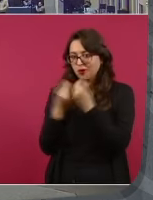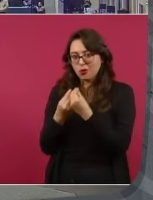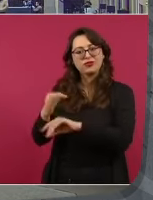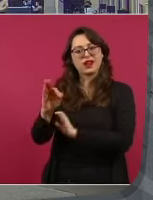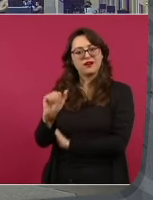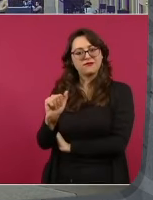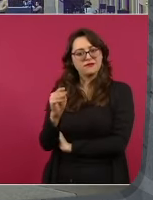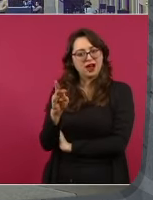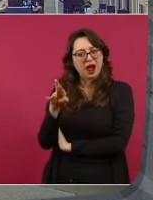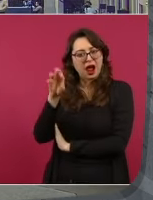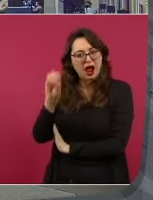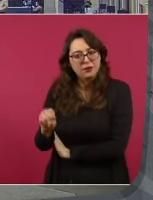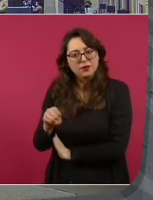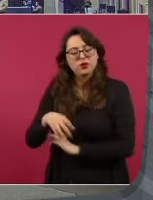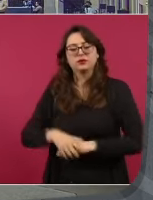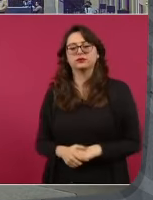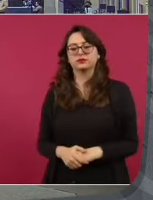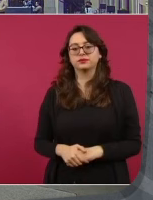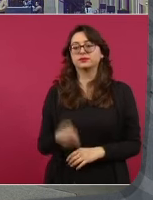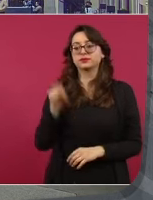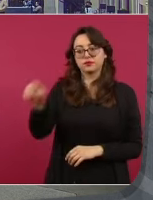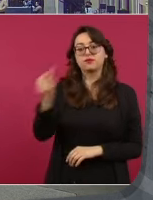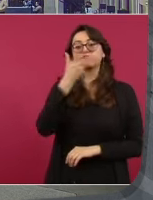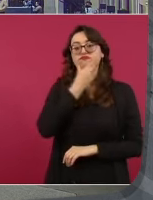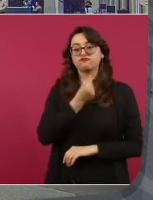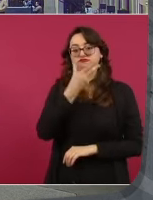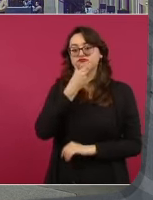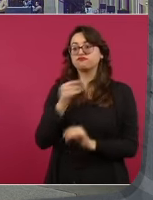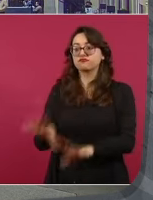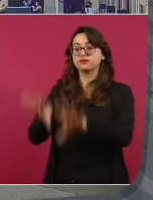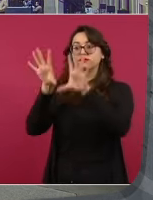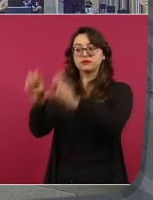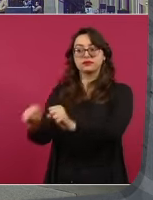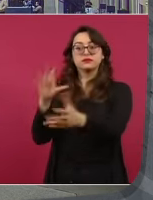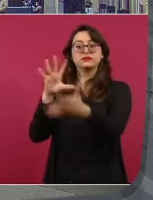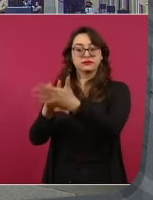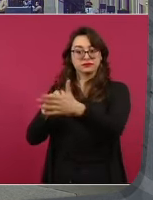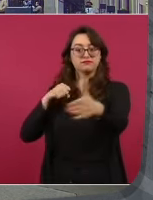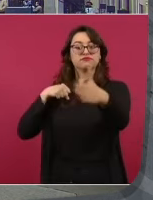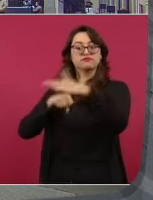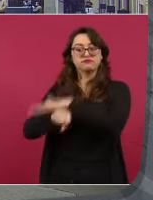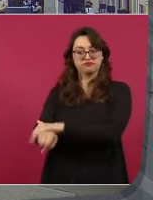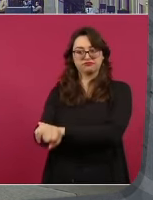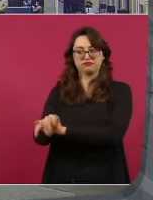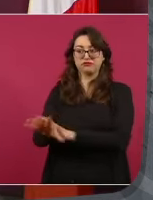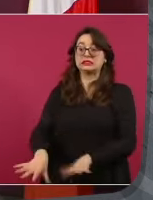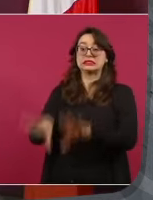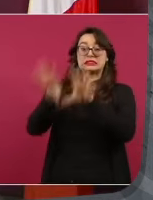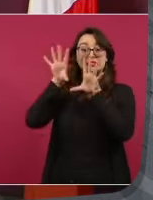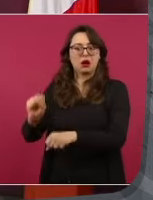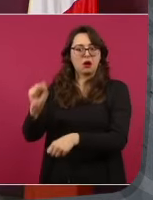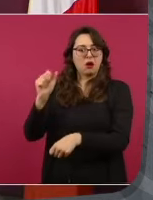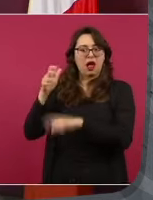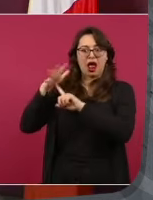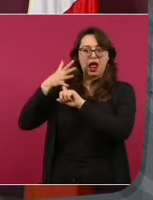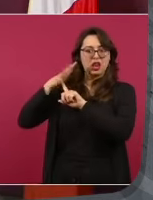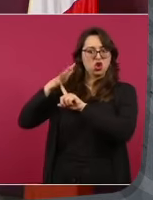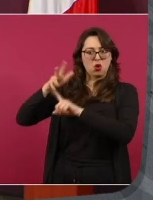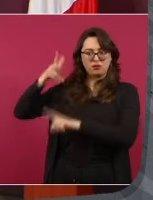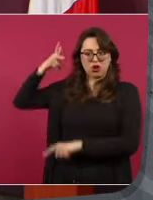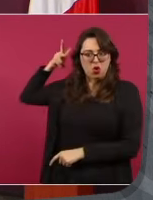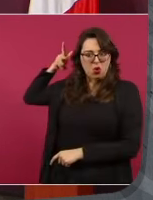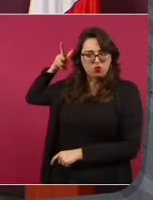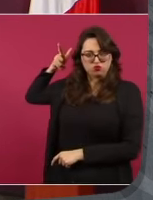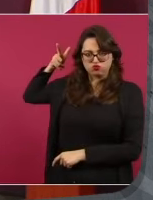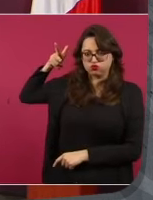de Televisa o de no sé qué televisora, todos los medios en cadena, como